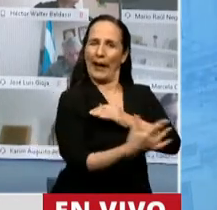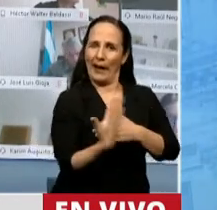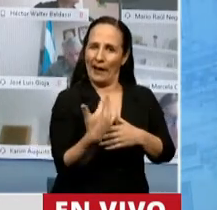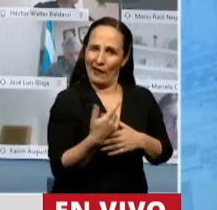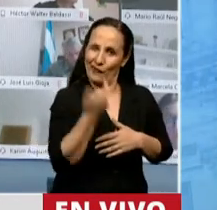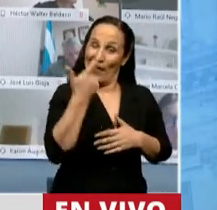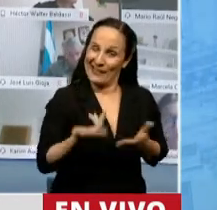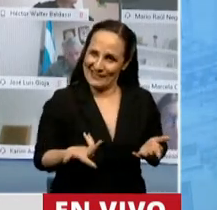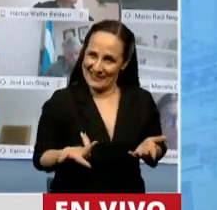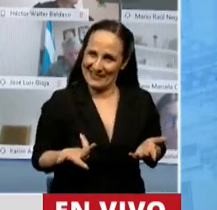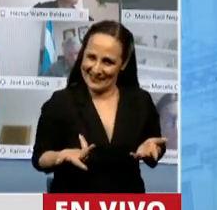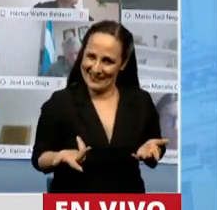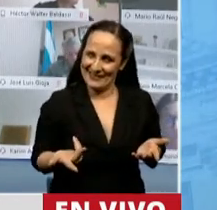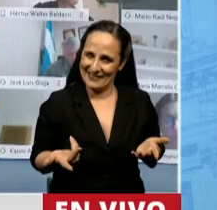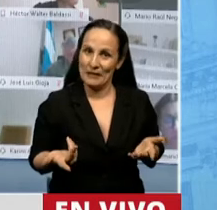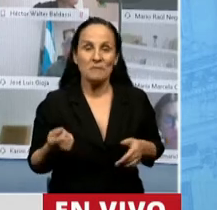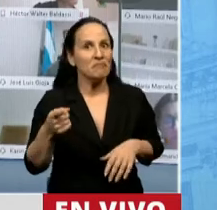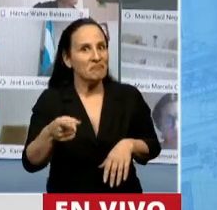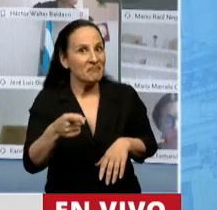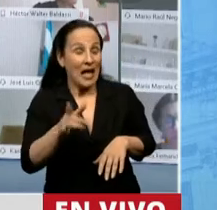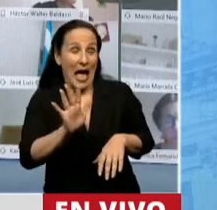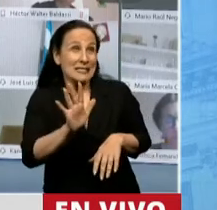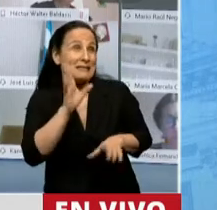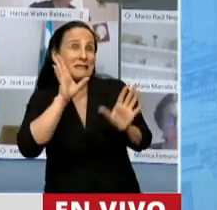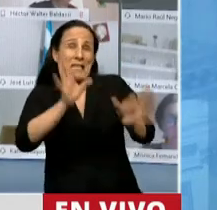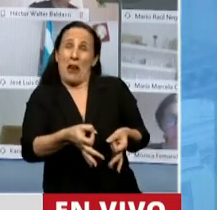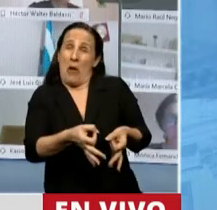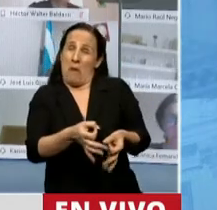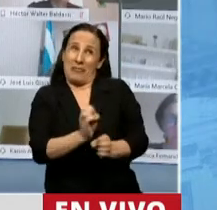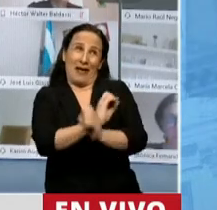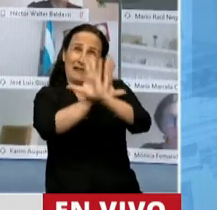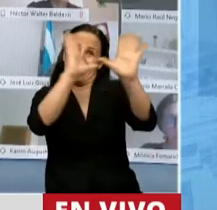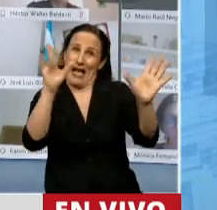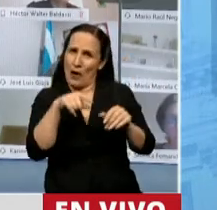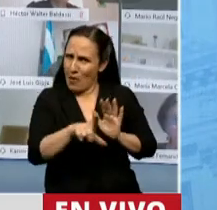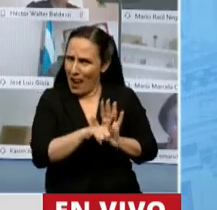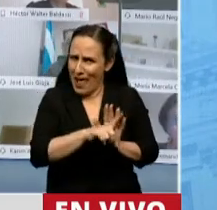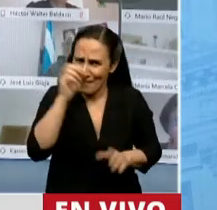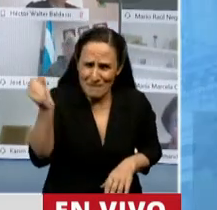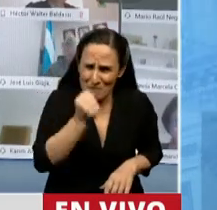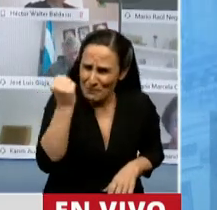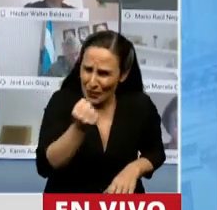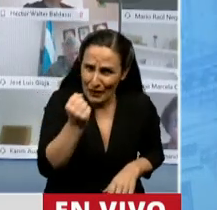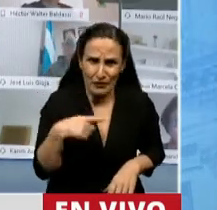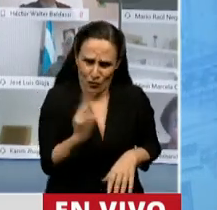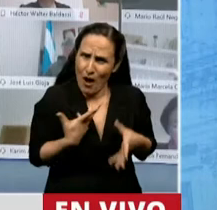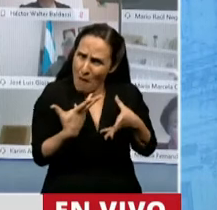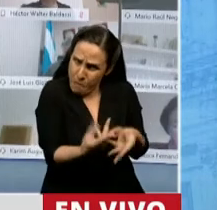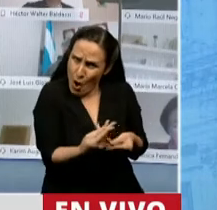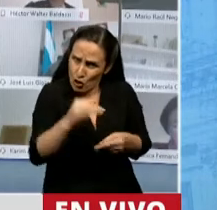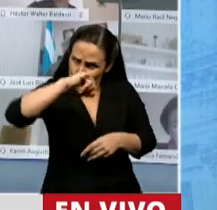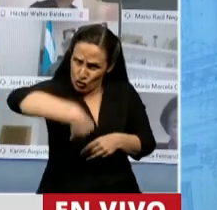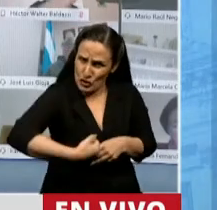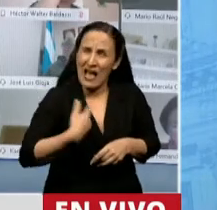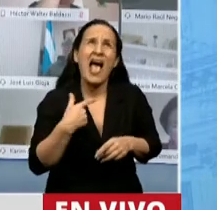Y acá, cuando pasa este elefante, porque esta ley es muy importante, de hecho la estamos apoyando, no la estoy criticando en la